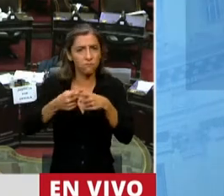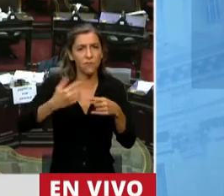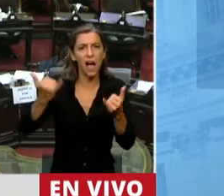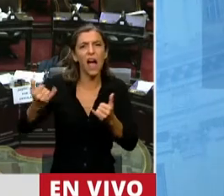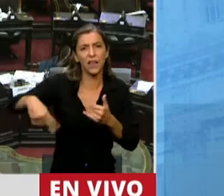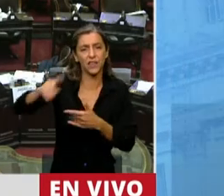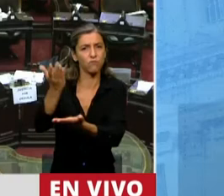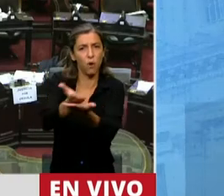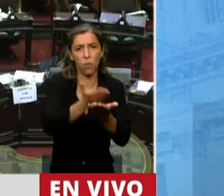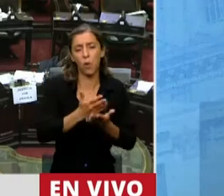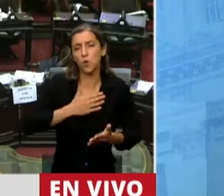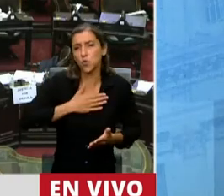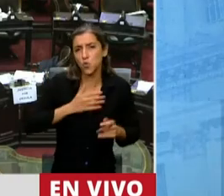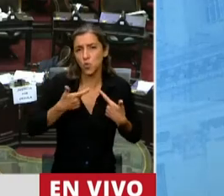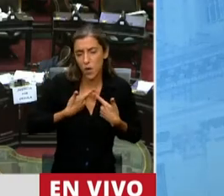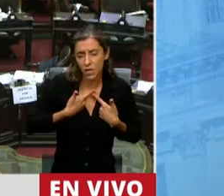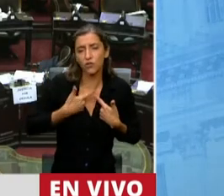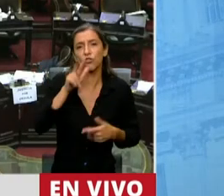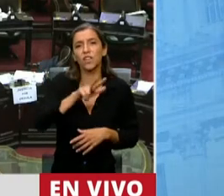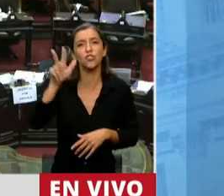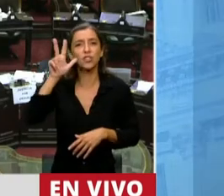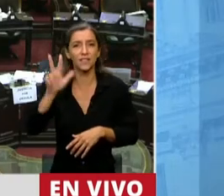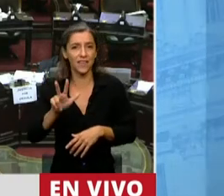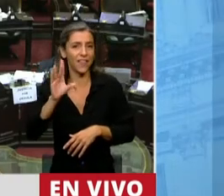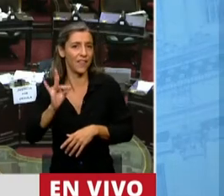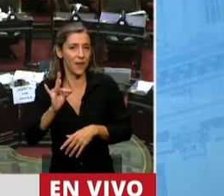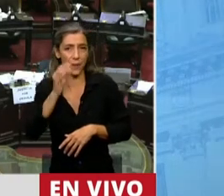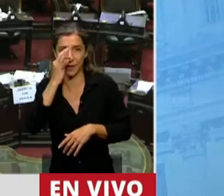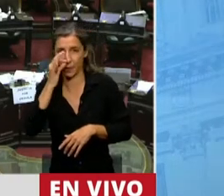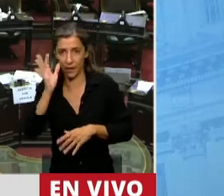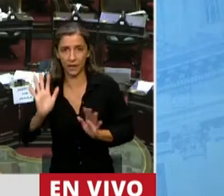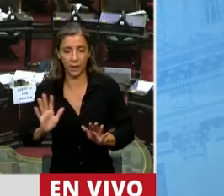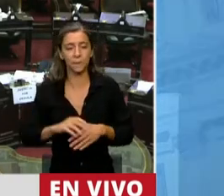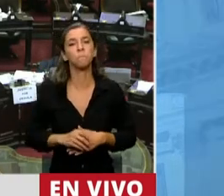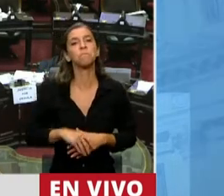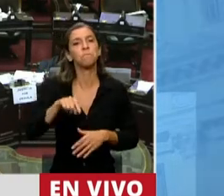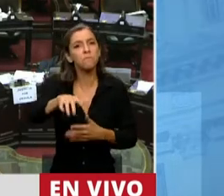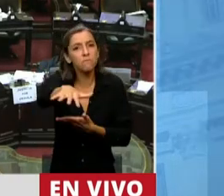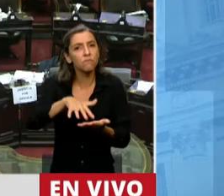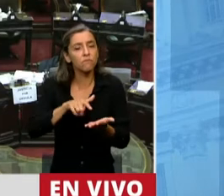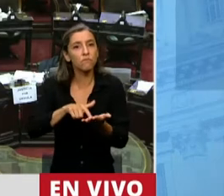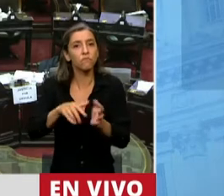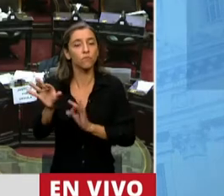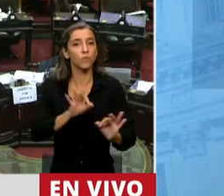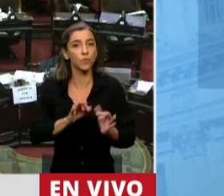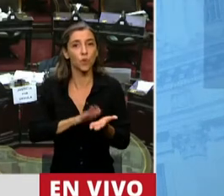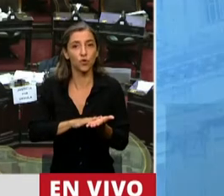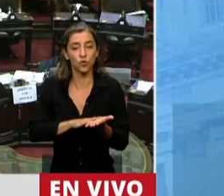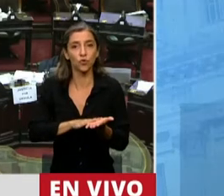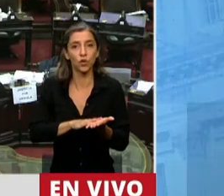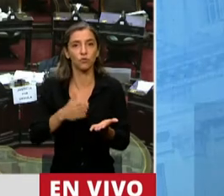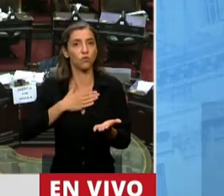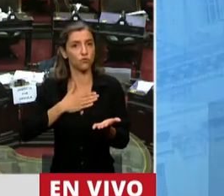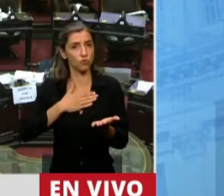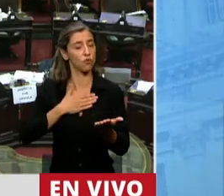el nuestro es el 383-2020, y es conteste con esto que yo estoy planteando como